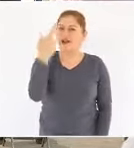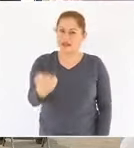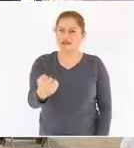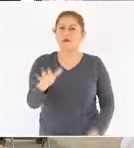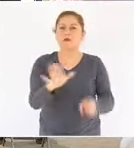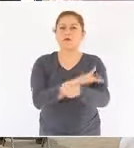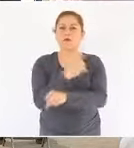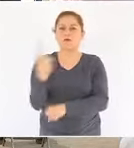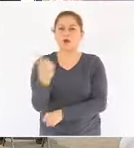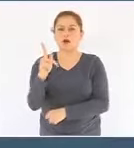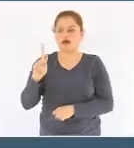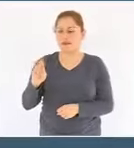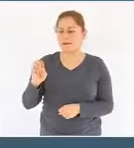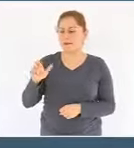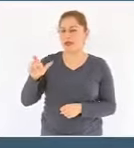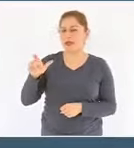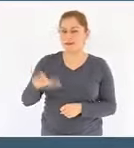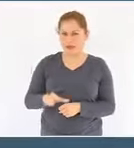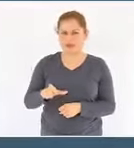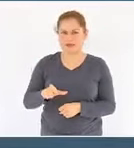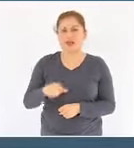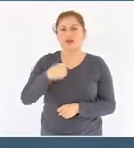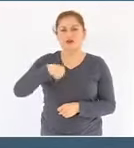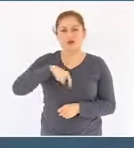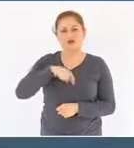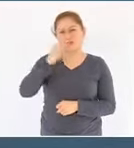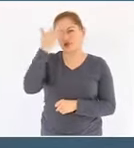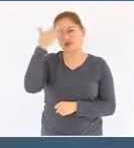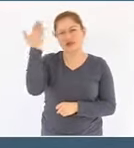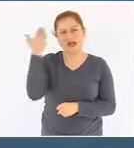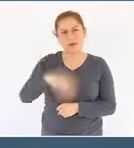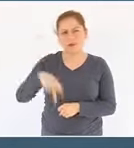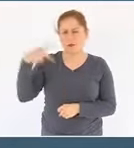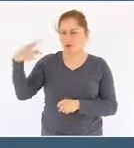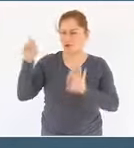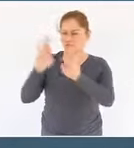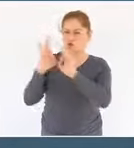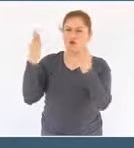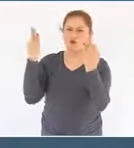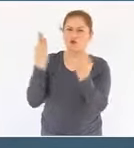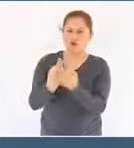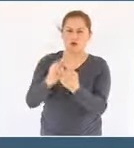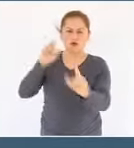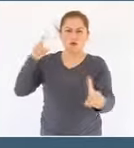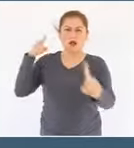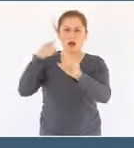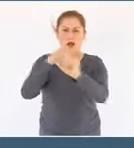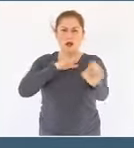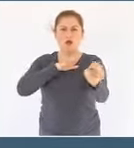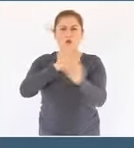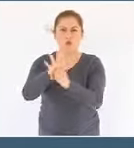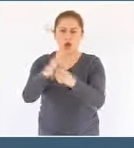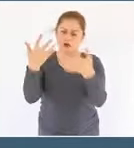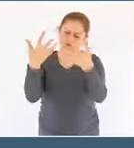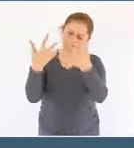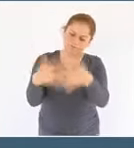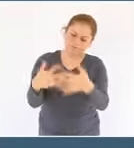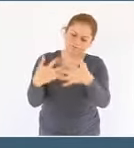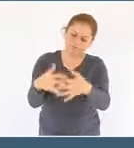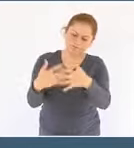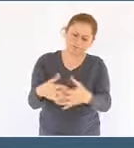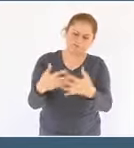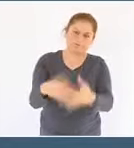Mexicanos tenemos muy clara su estrategia producir y transformar el petróleo con